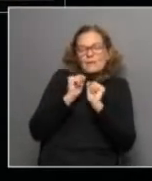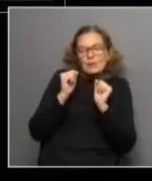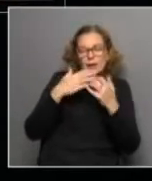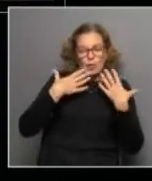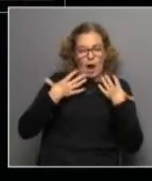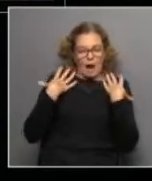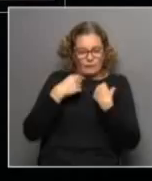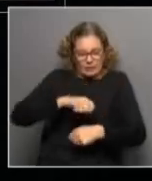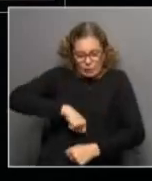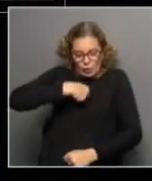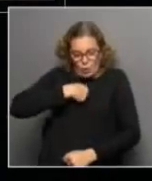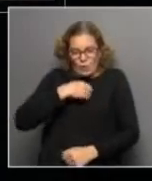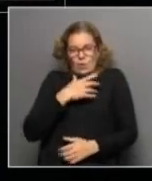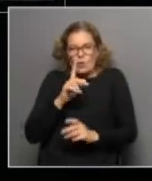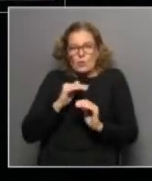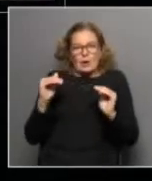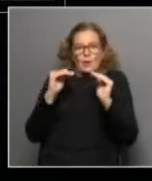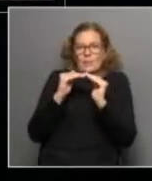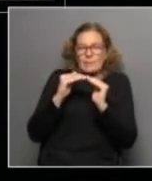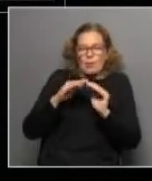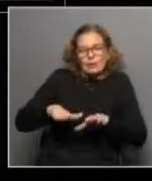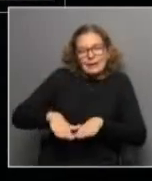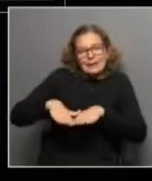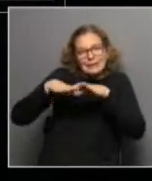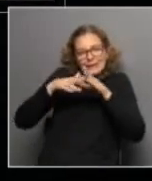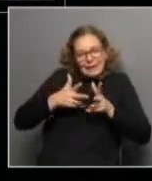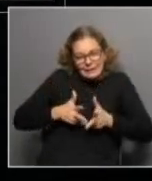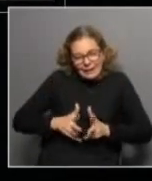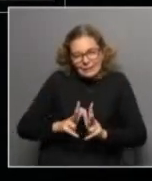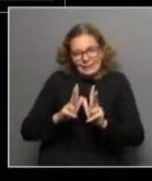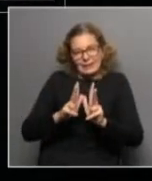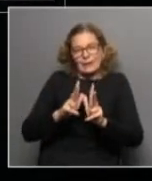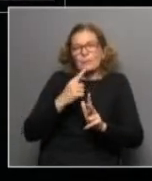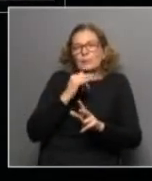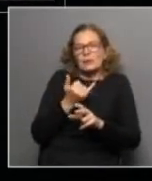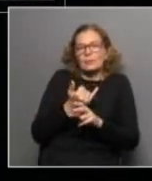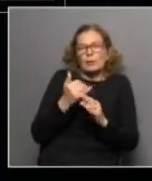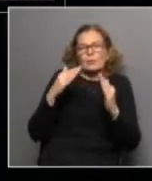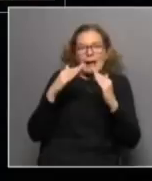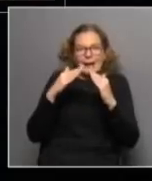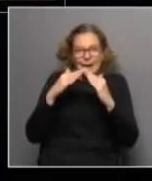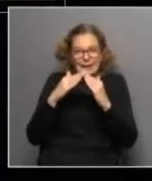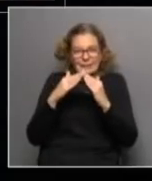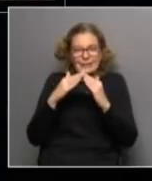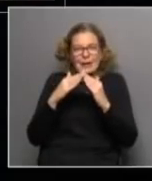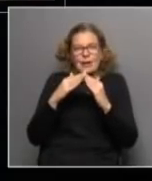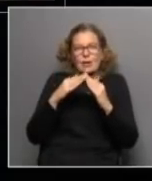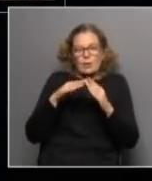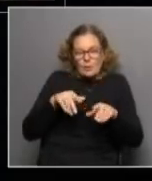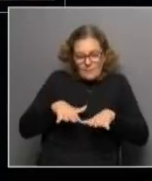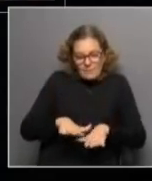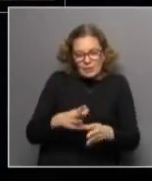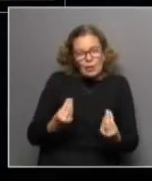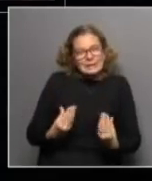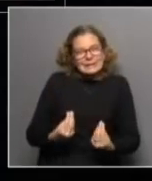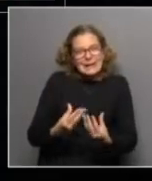abrigo en donde no es lo mismo crecer nacer en una casa en donde mi piso es de